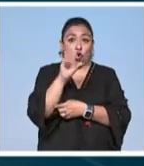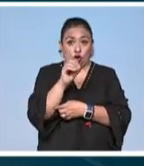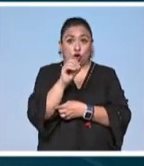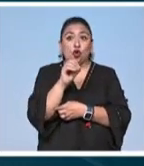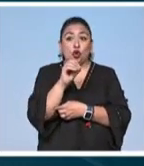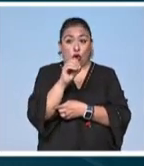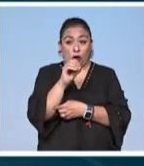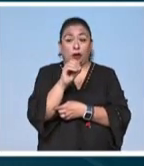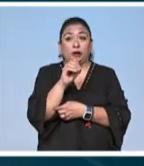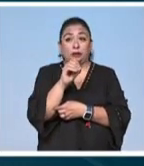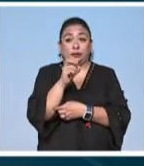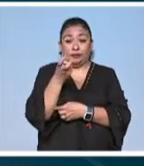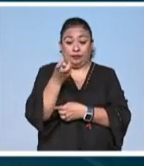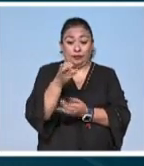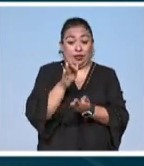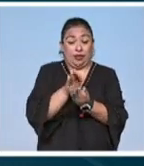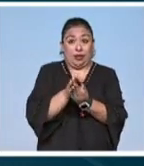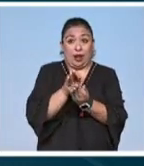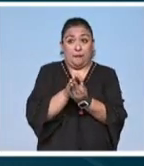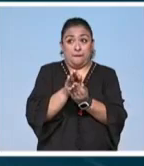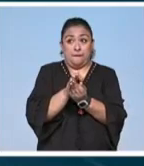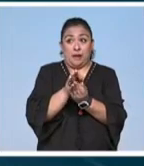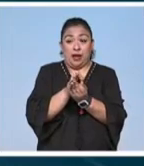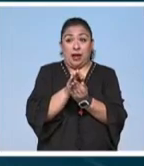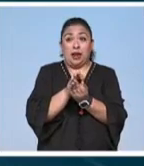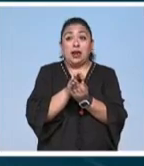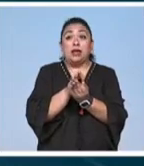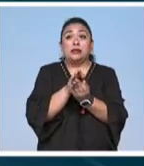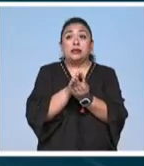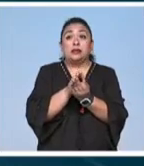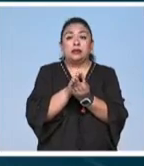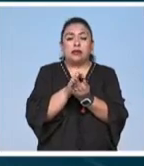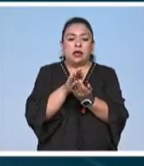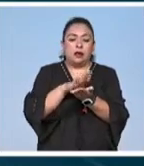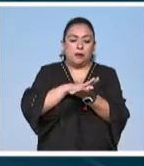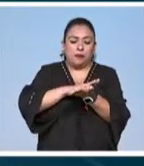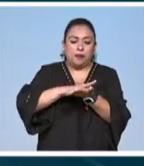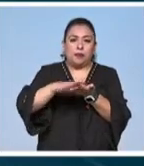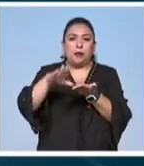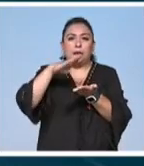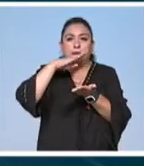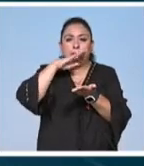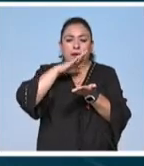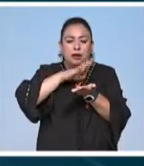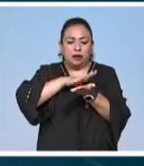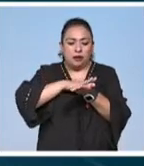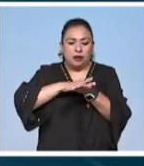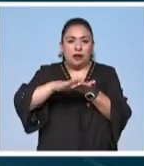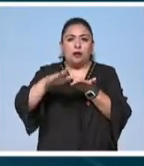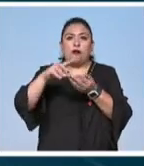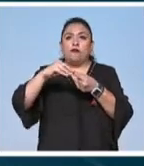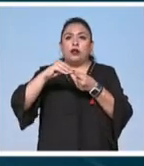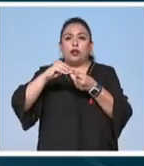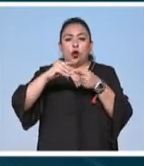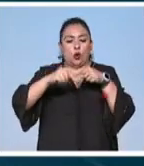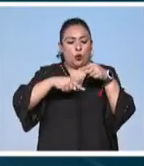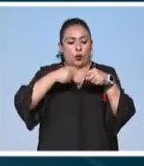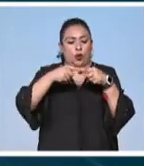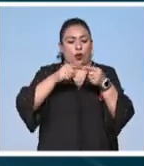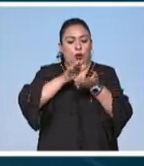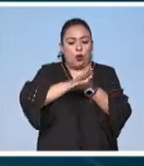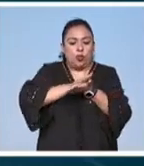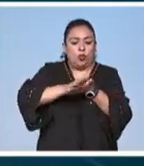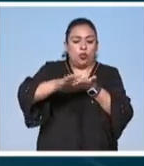y estos tamales se hacen una capa de maíz una capa de frijol se enrollan y luego lo van